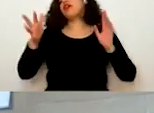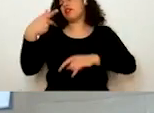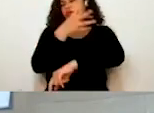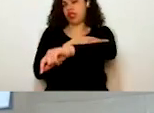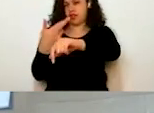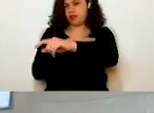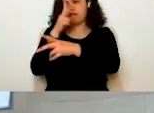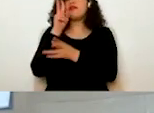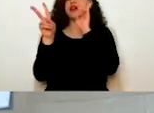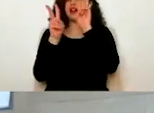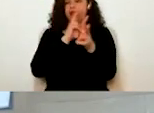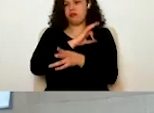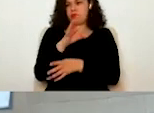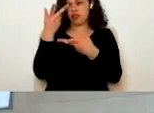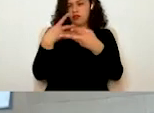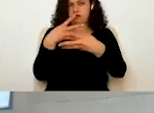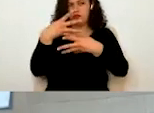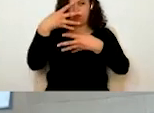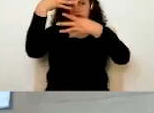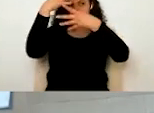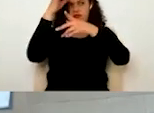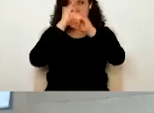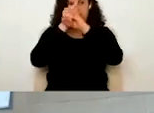poder ver en la plataforma de trámite digital, ¿no?